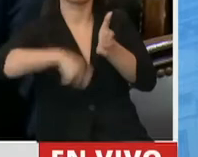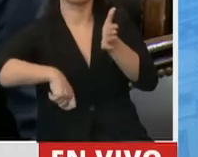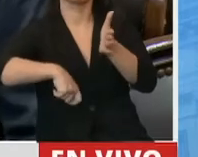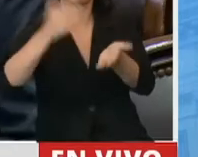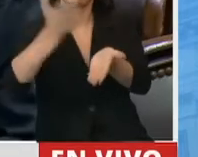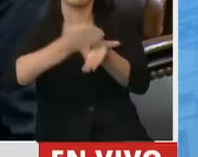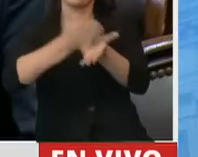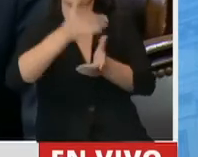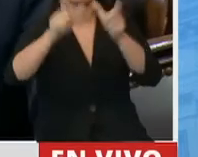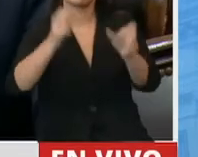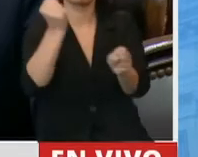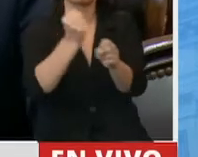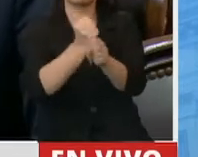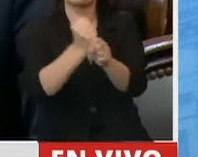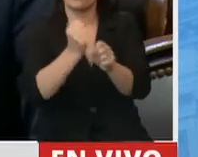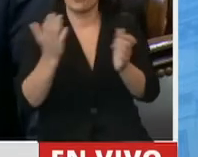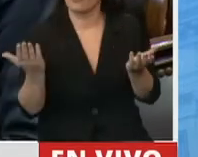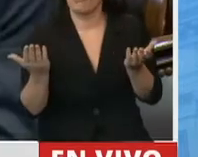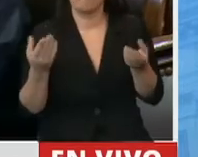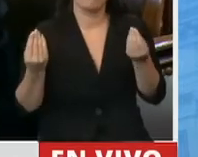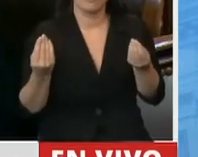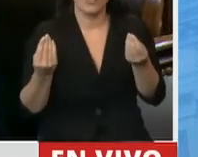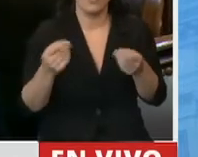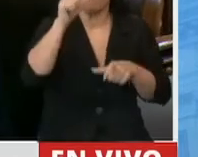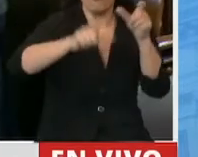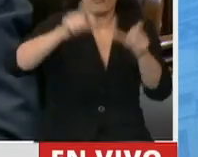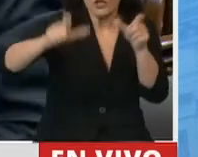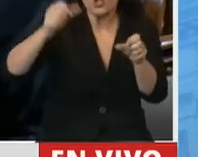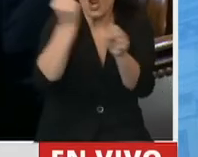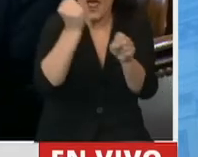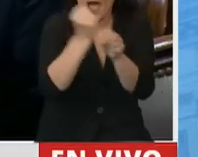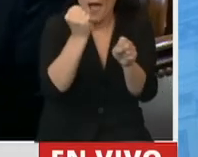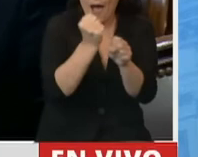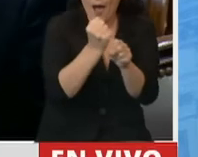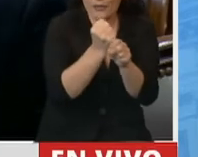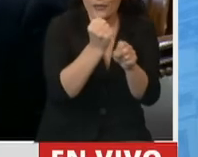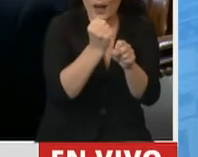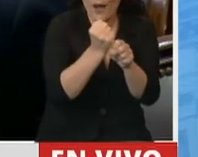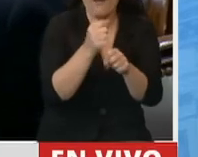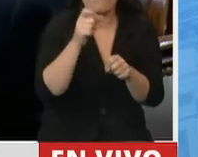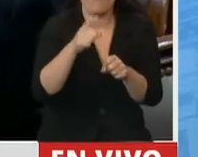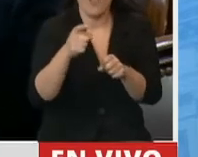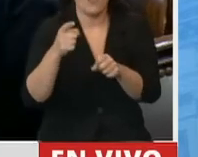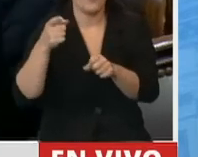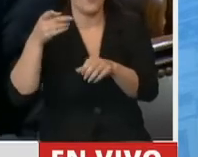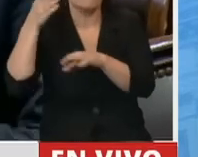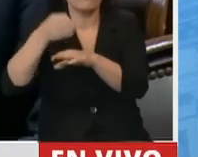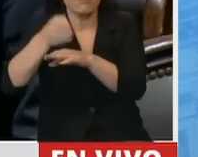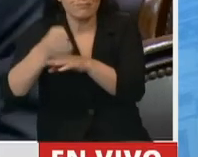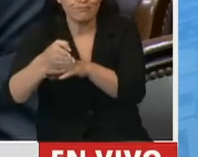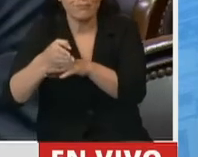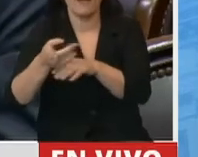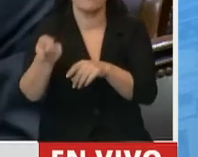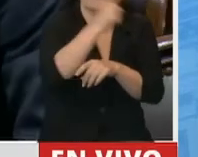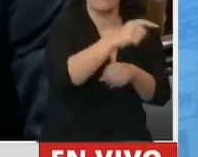que es la igualdad de trato entre trabajadores que prestan tareas en modalidad presencial o la modalidad